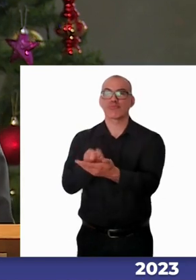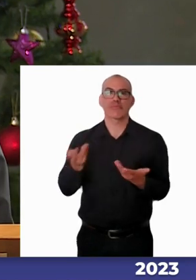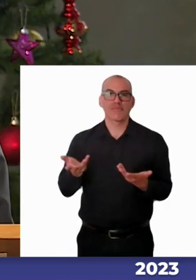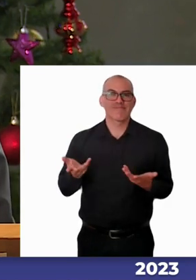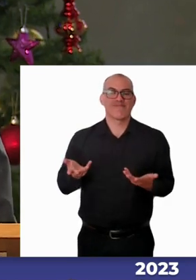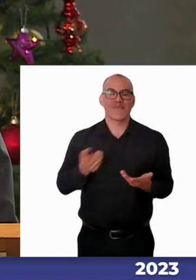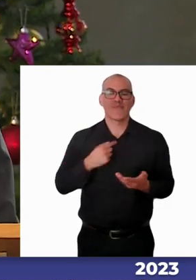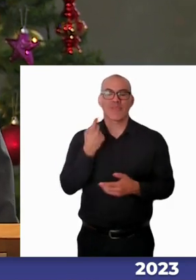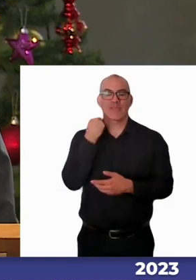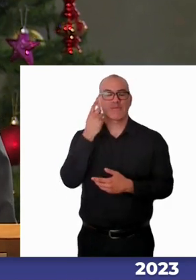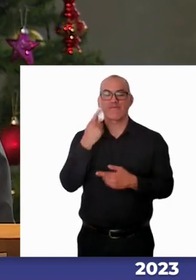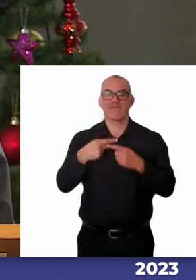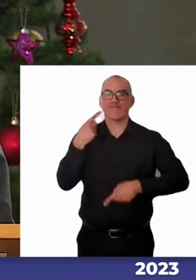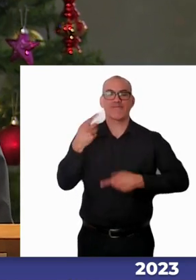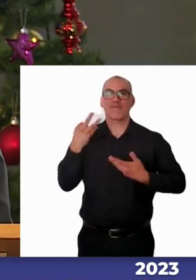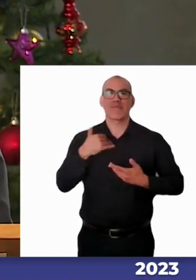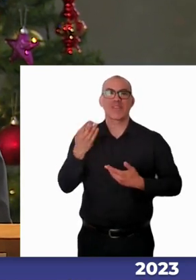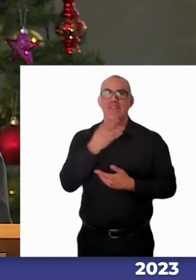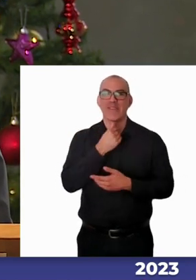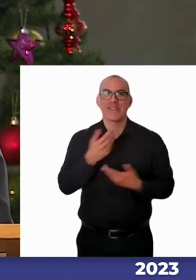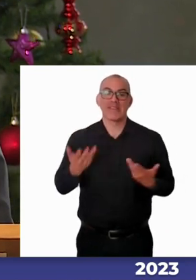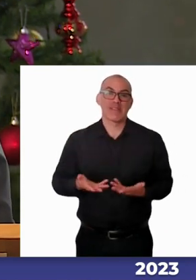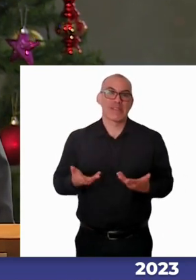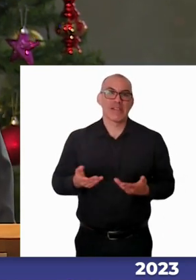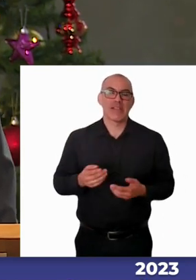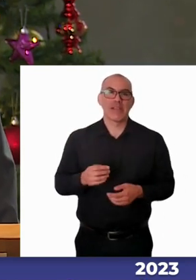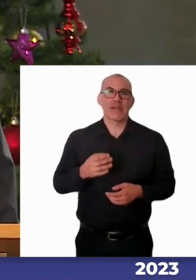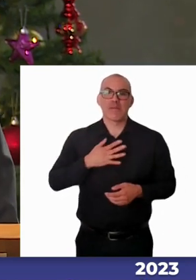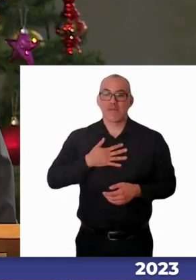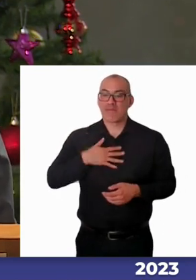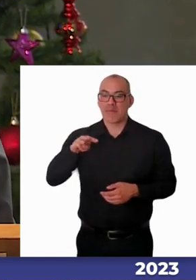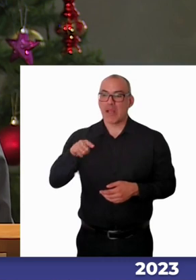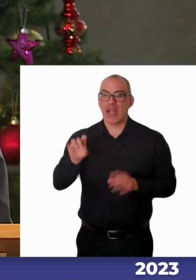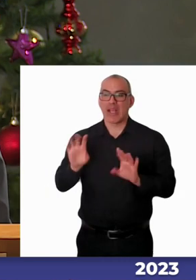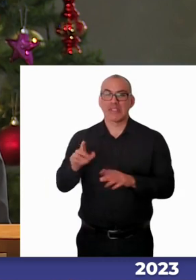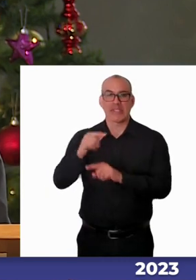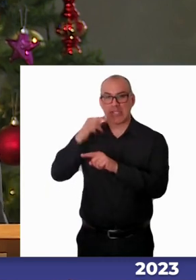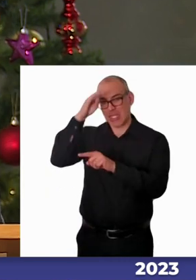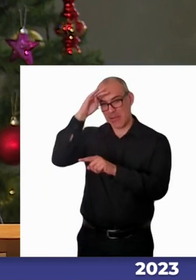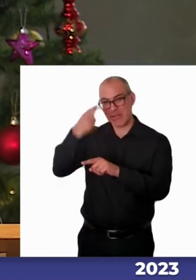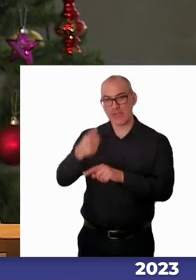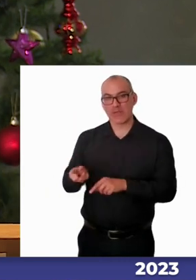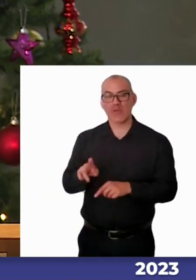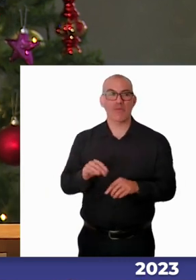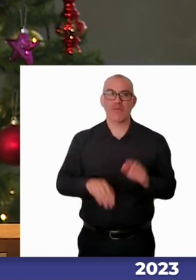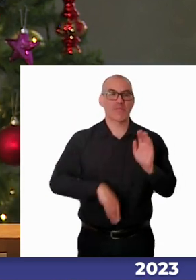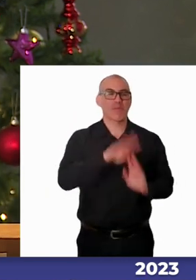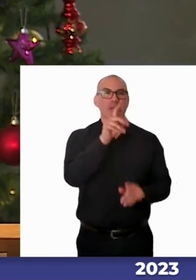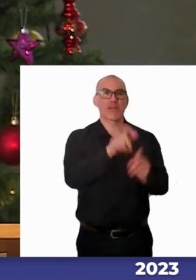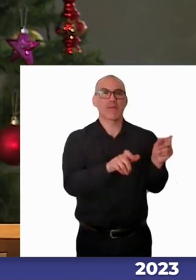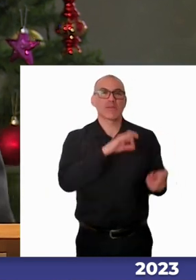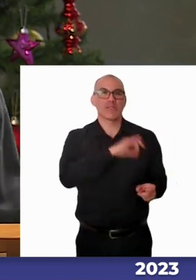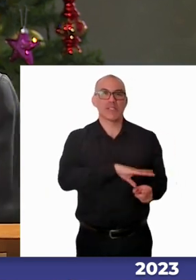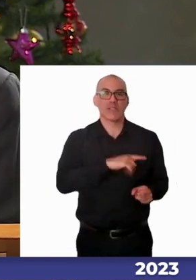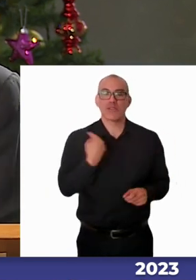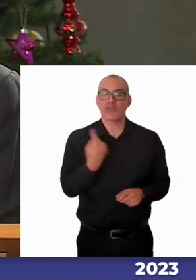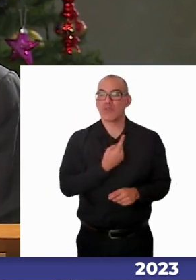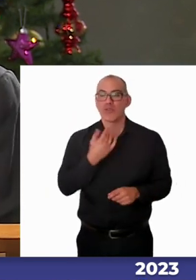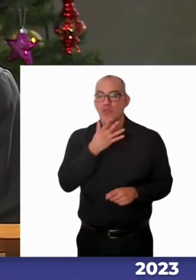pasa eso a mi madre, le debe pasar a montones de chilenos. Y nosotros acá no somos la excepción. Yo agradezco la invitación.